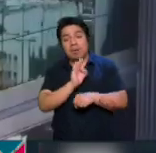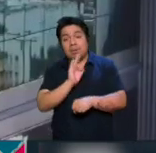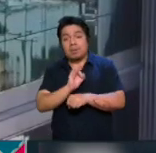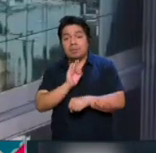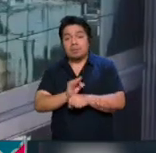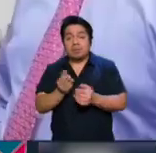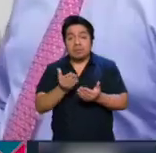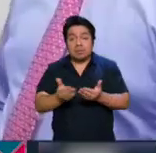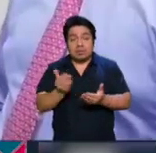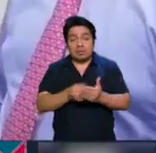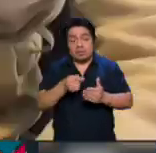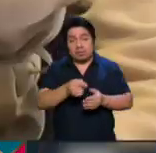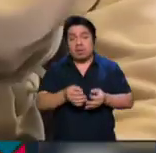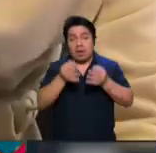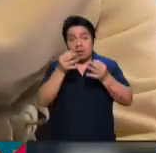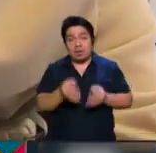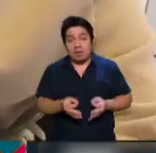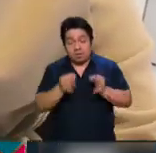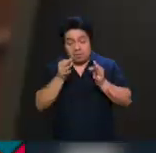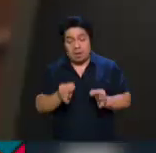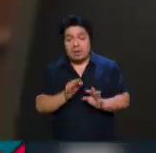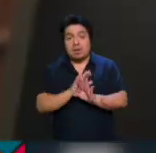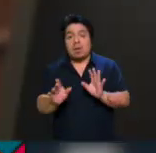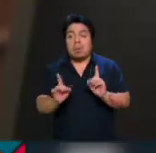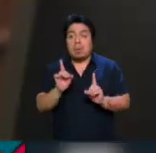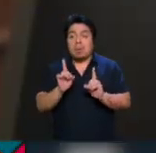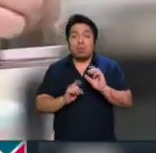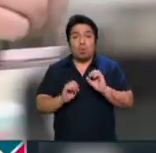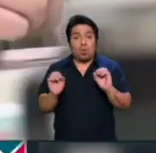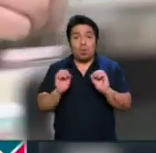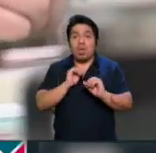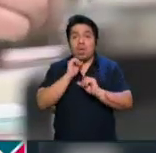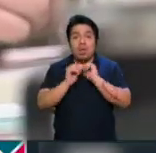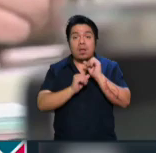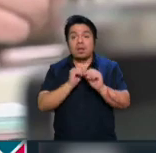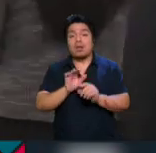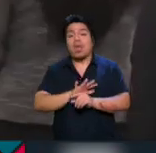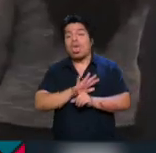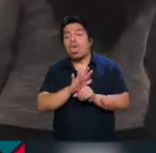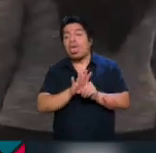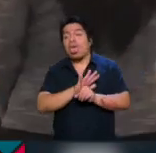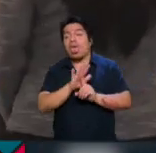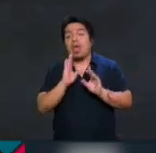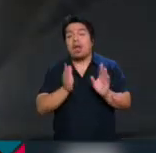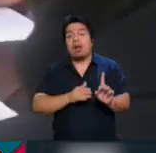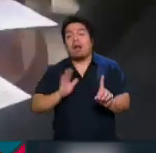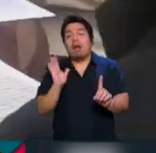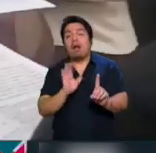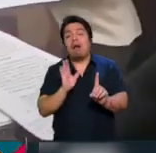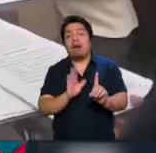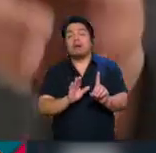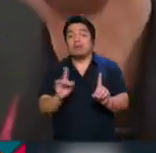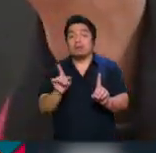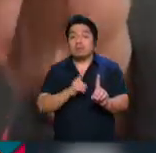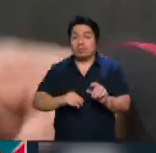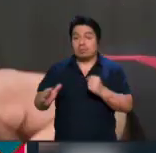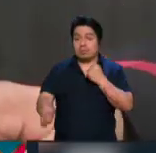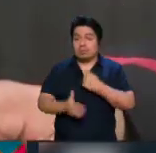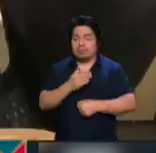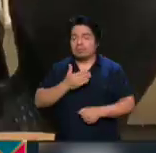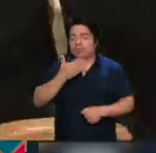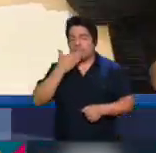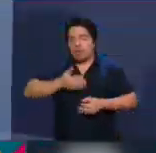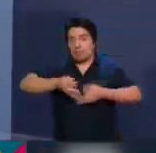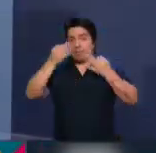mencionó que actuaron con principios, firmeza y sin titubeos, además de que no se dejaron comprar ni intimidar porque sabían que luchaban por una